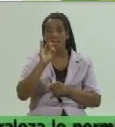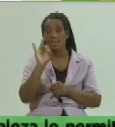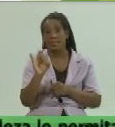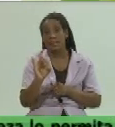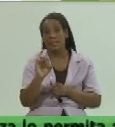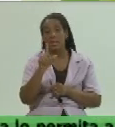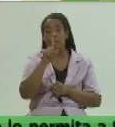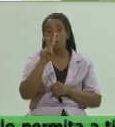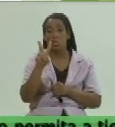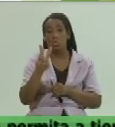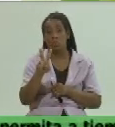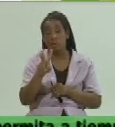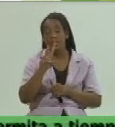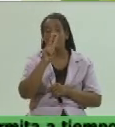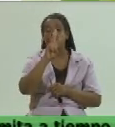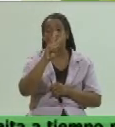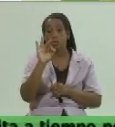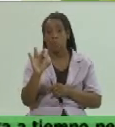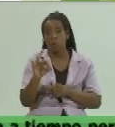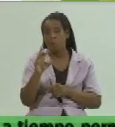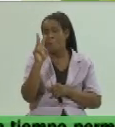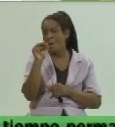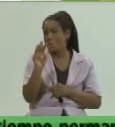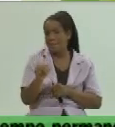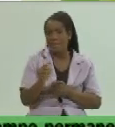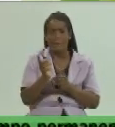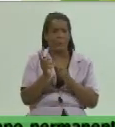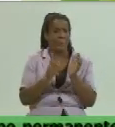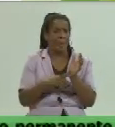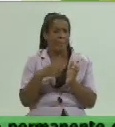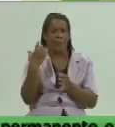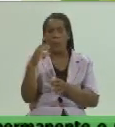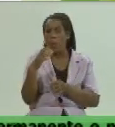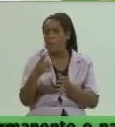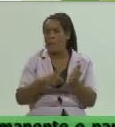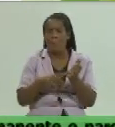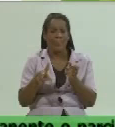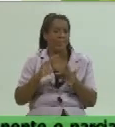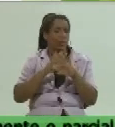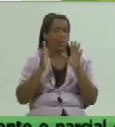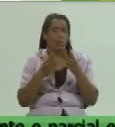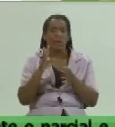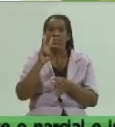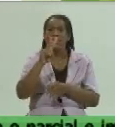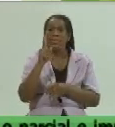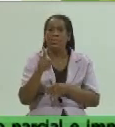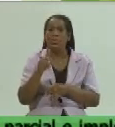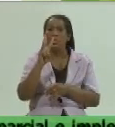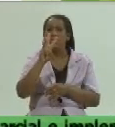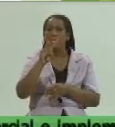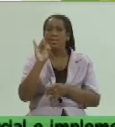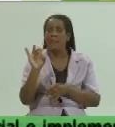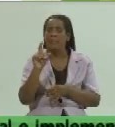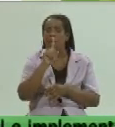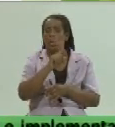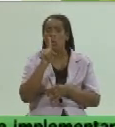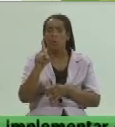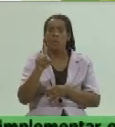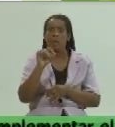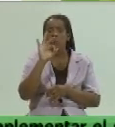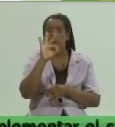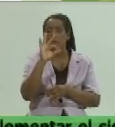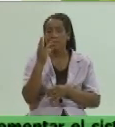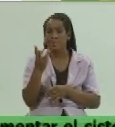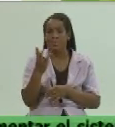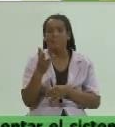así en Manatí en Puerto Padre en Colombia en la provincia está el 31 37 11 83 para